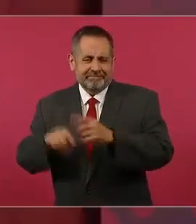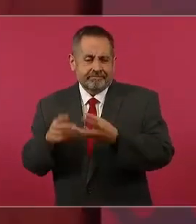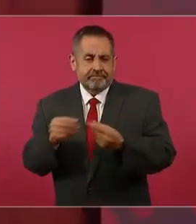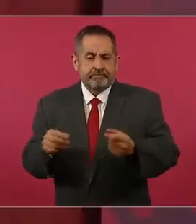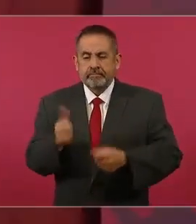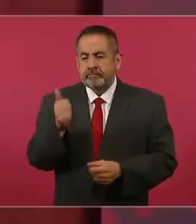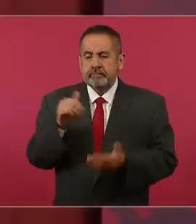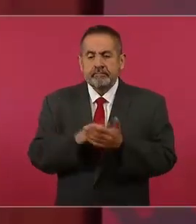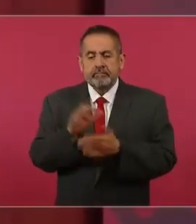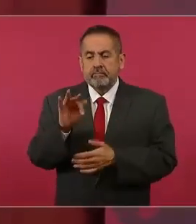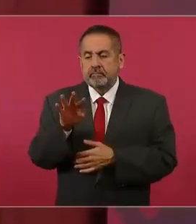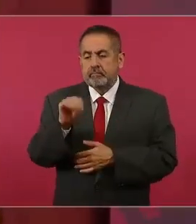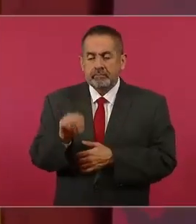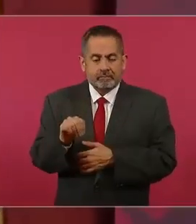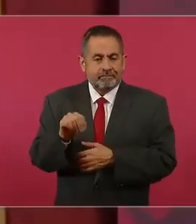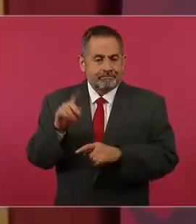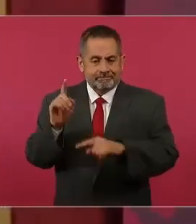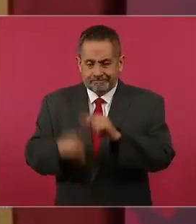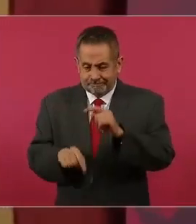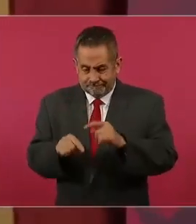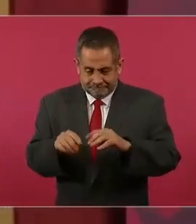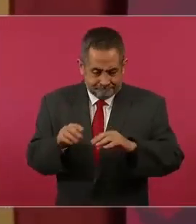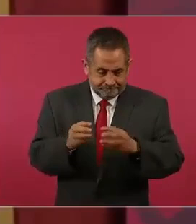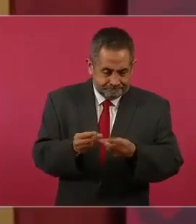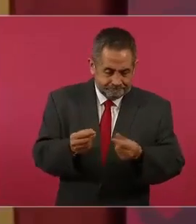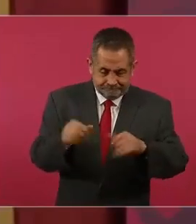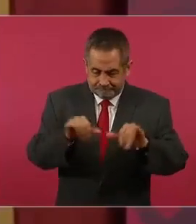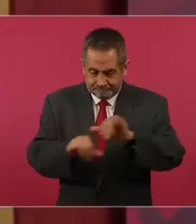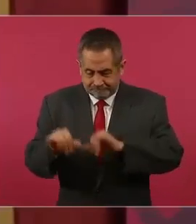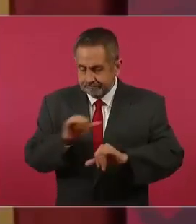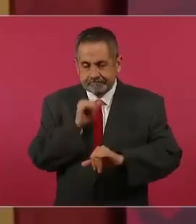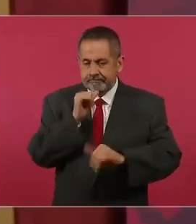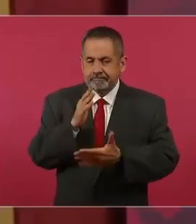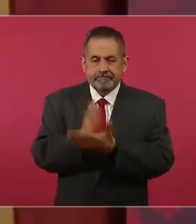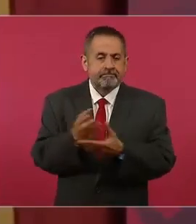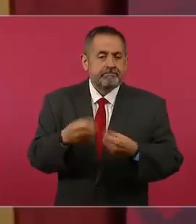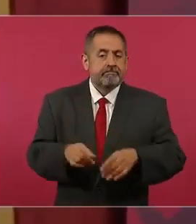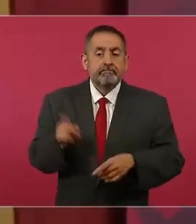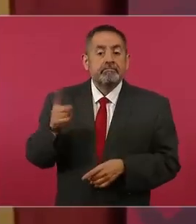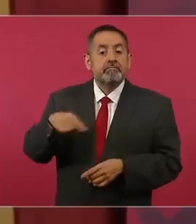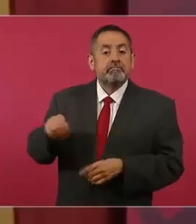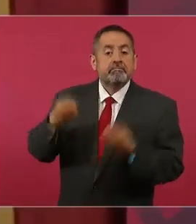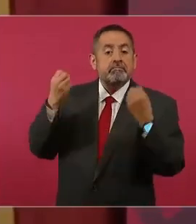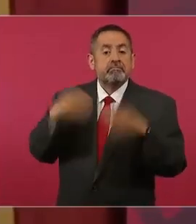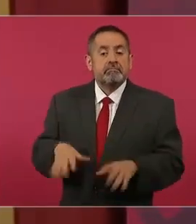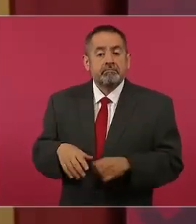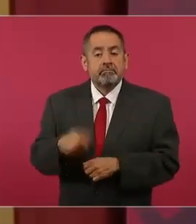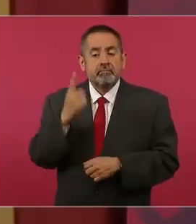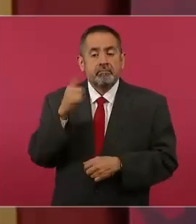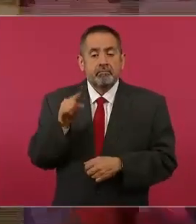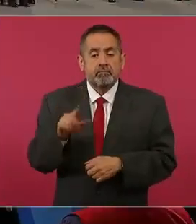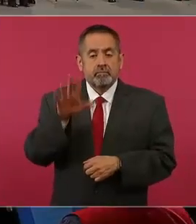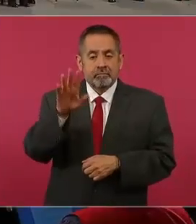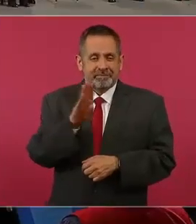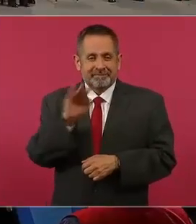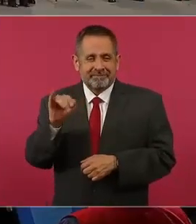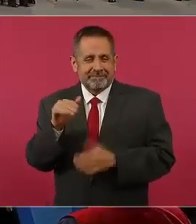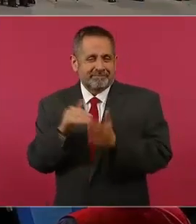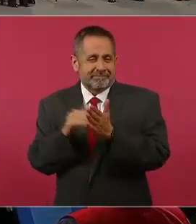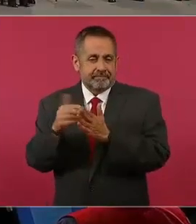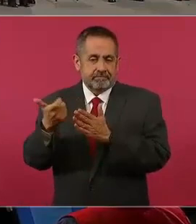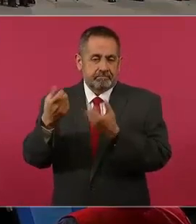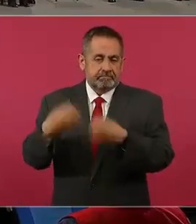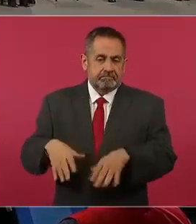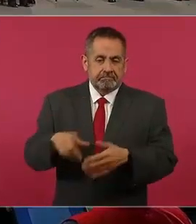6 mil 49 toneladas de metanfetaminas y en afectación económica, pues más de 1.5 billones de pesos.